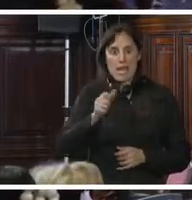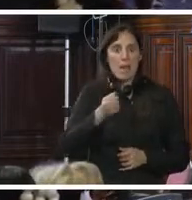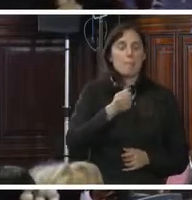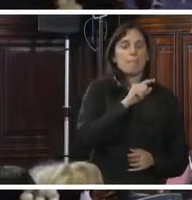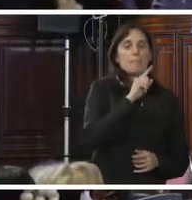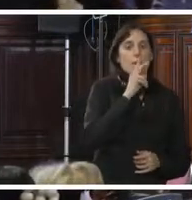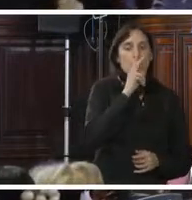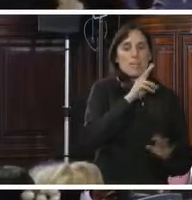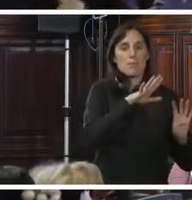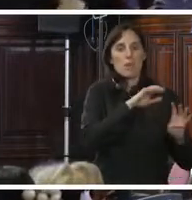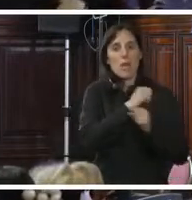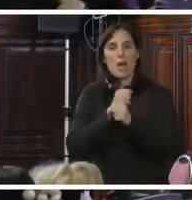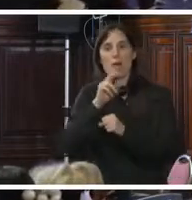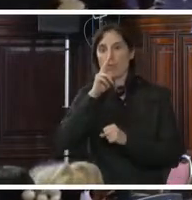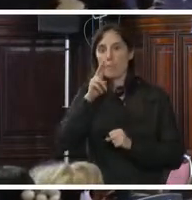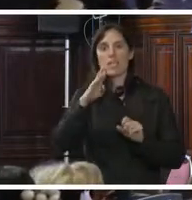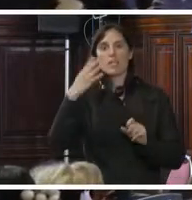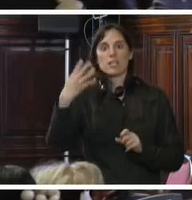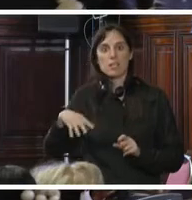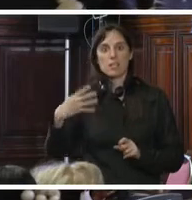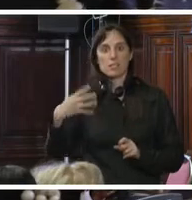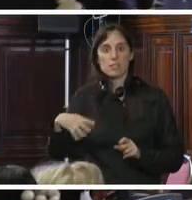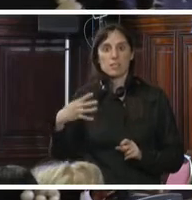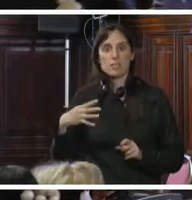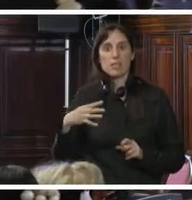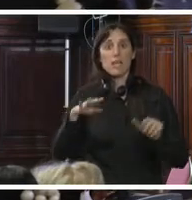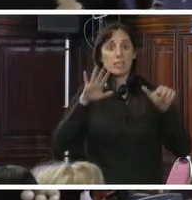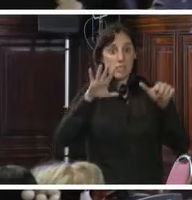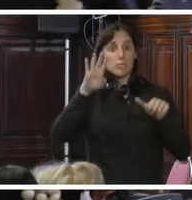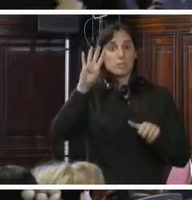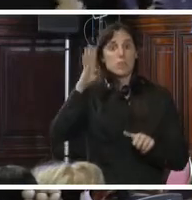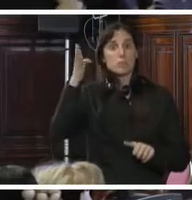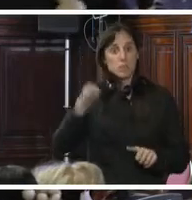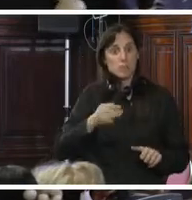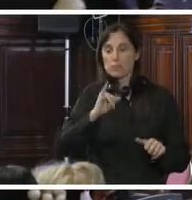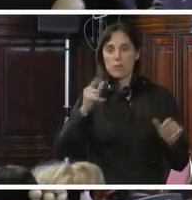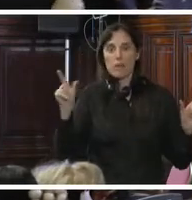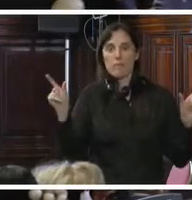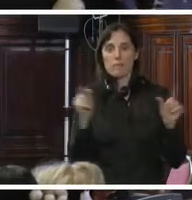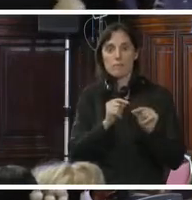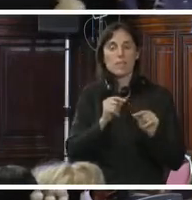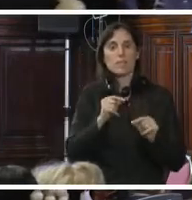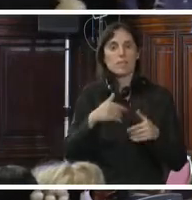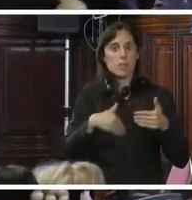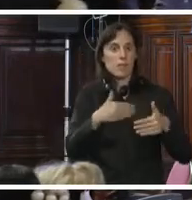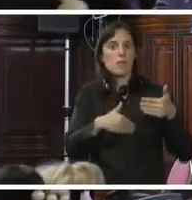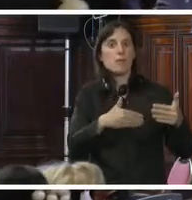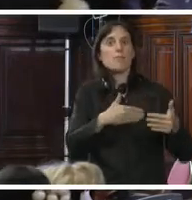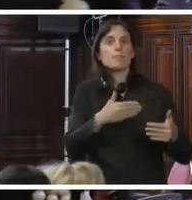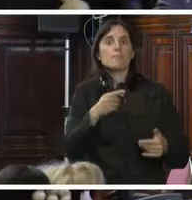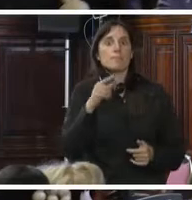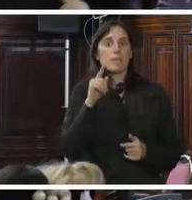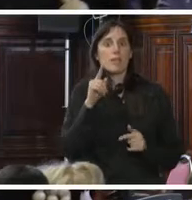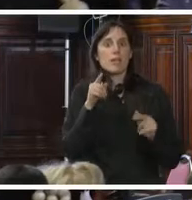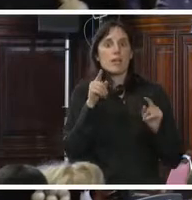2014, solo había concluido 64% de las investigaciones en materia de trata de personas a nivel nacional. En el